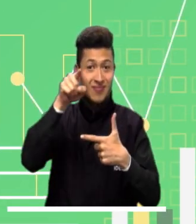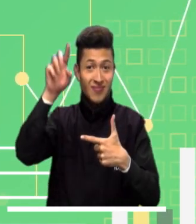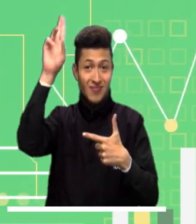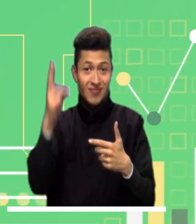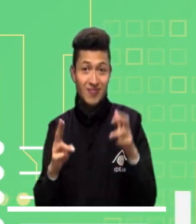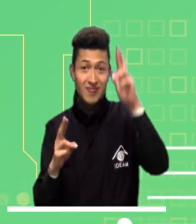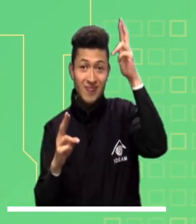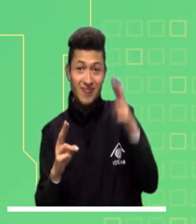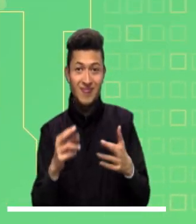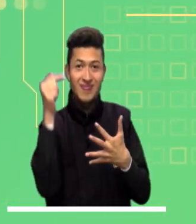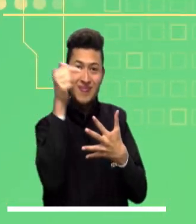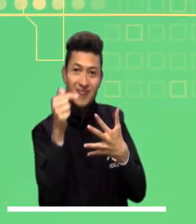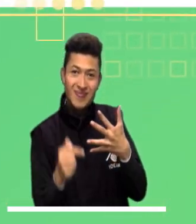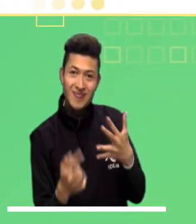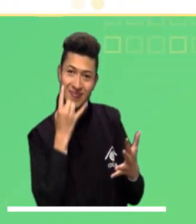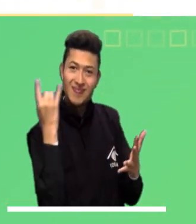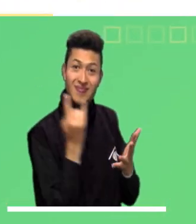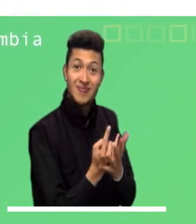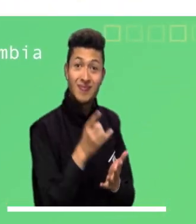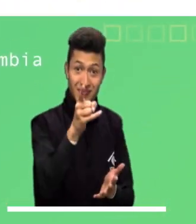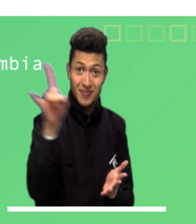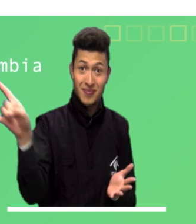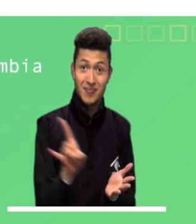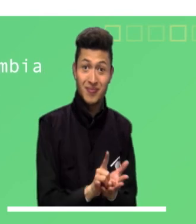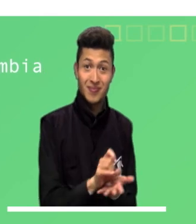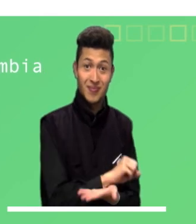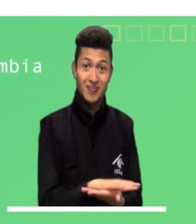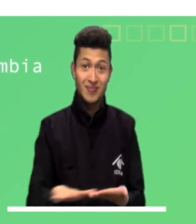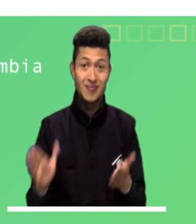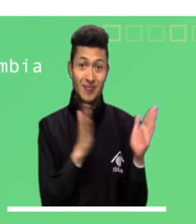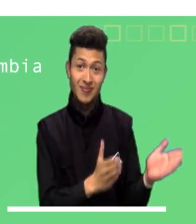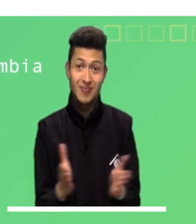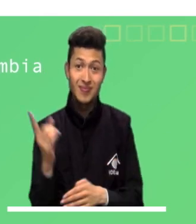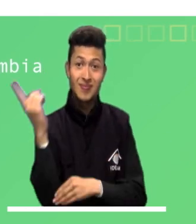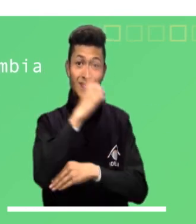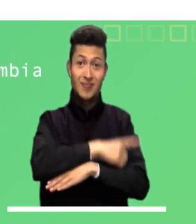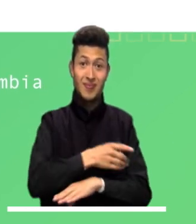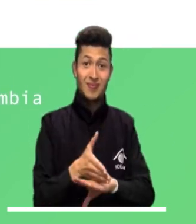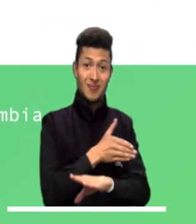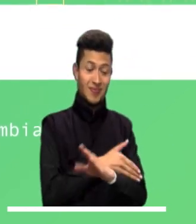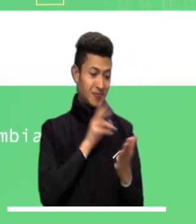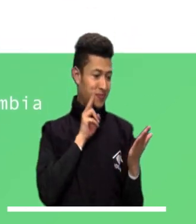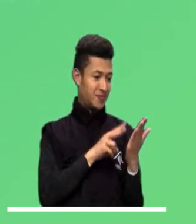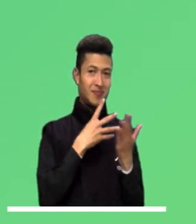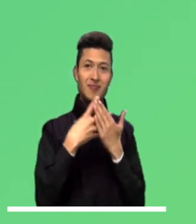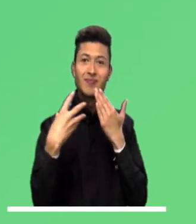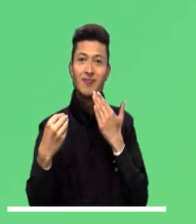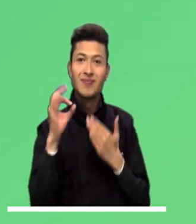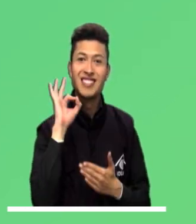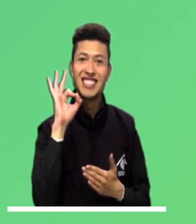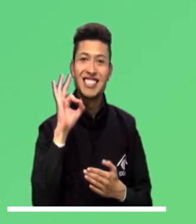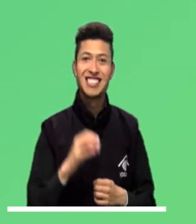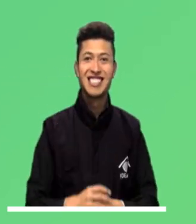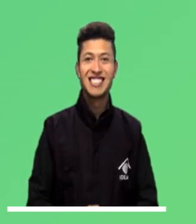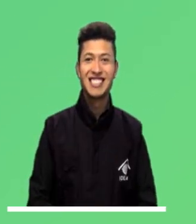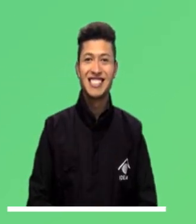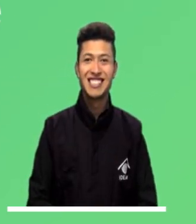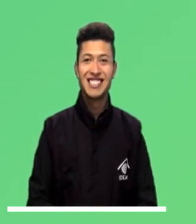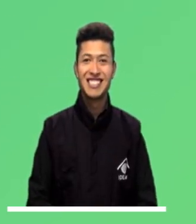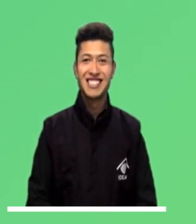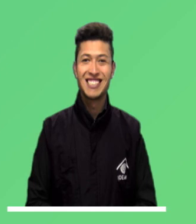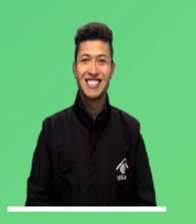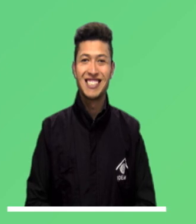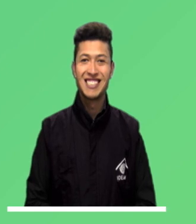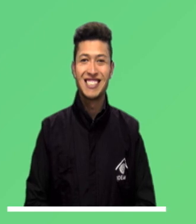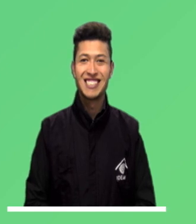municipal, cifras de deforestación, estadísticas de rayos y otros datos de interés. Descárguela gratis, planee